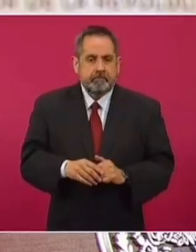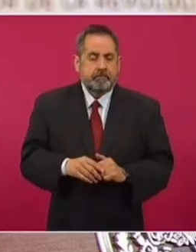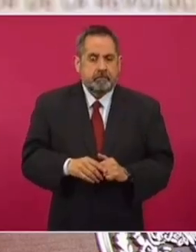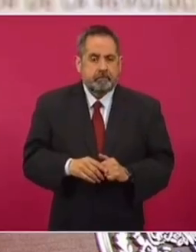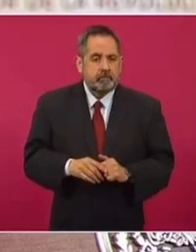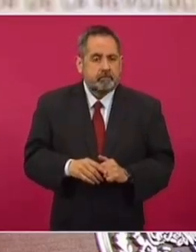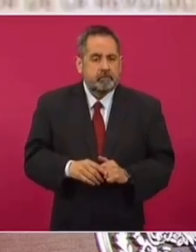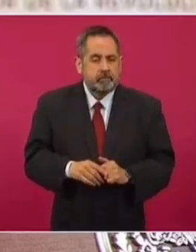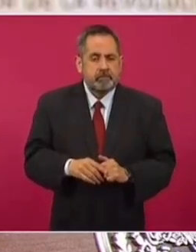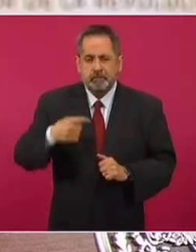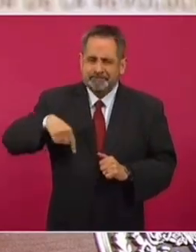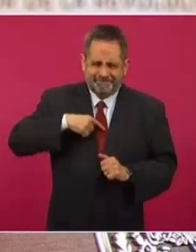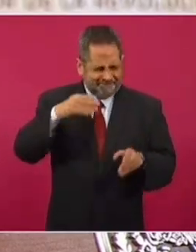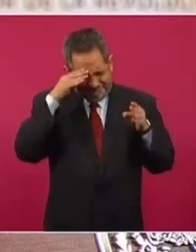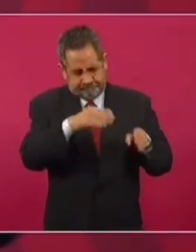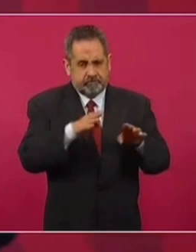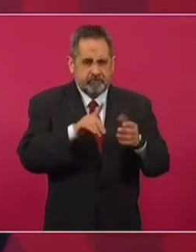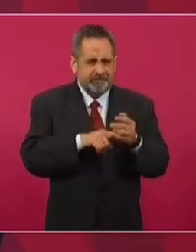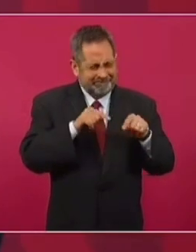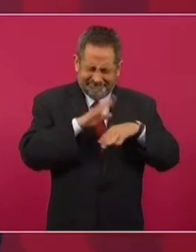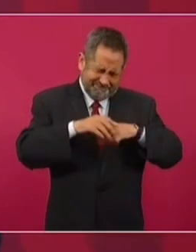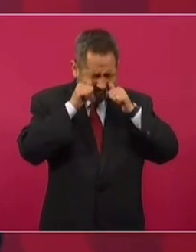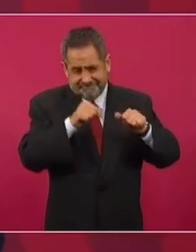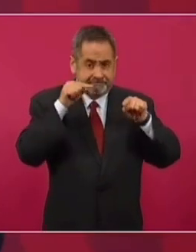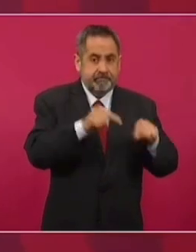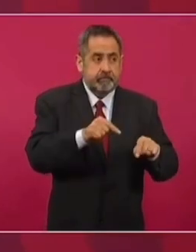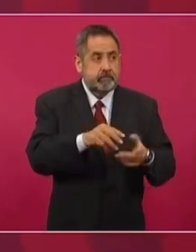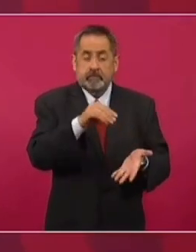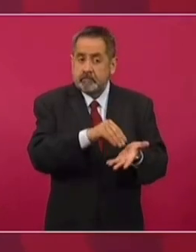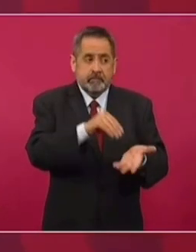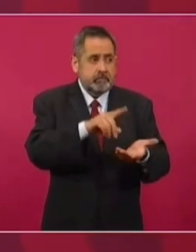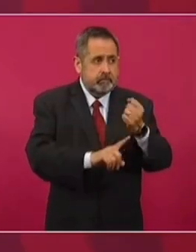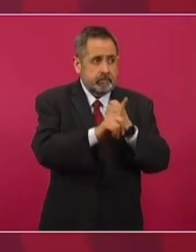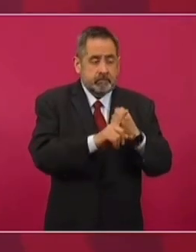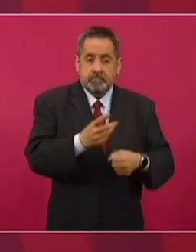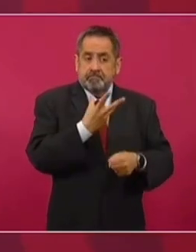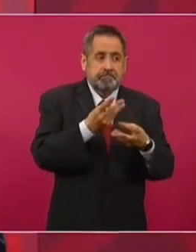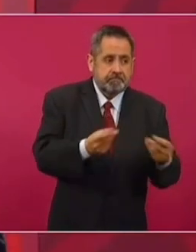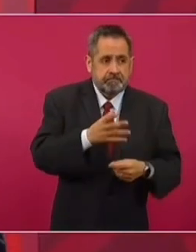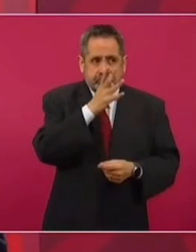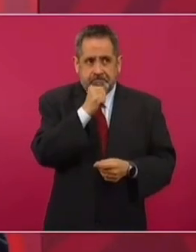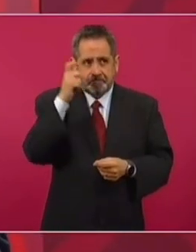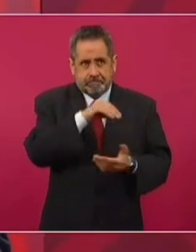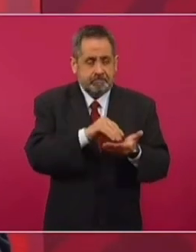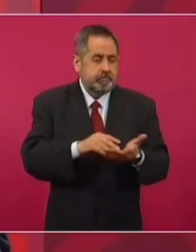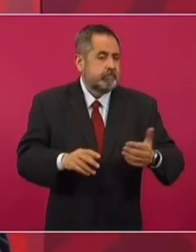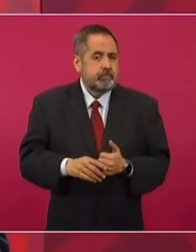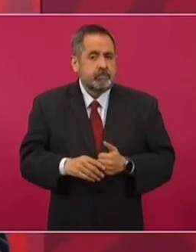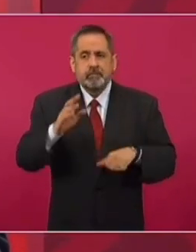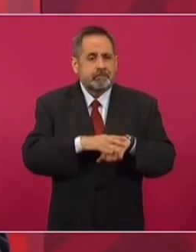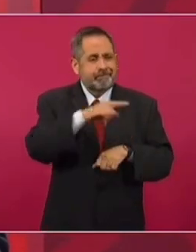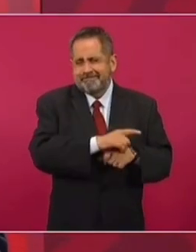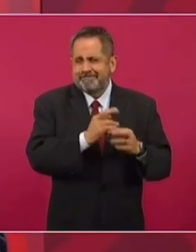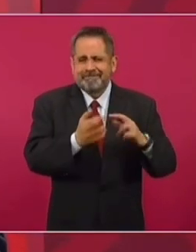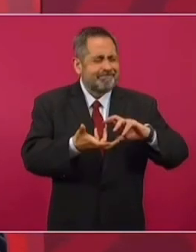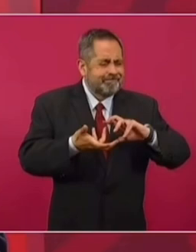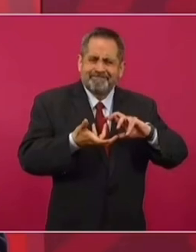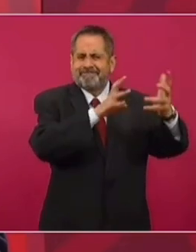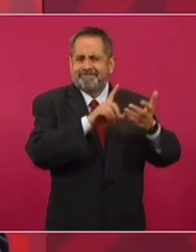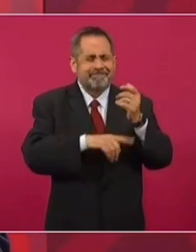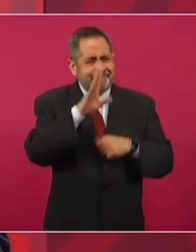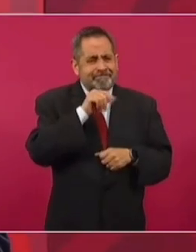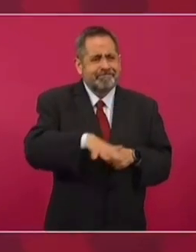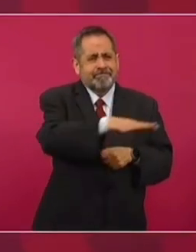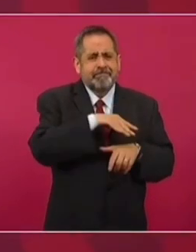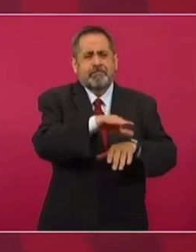Nos hemos aplicado muchísimo más y todavía no podemos. Porque se esmeraron en destruir el sistema de salud